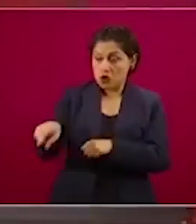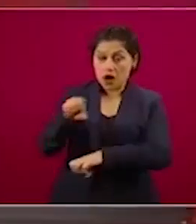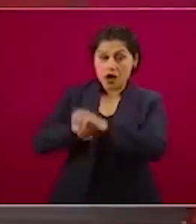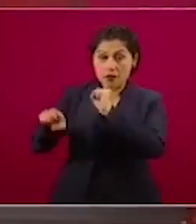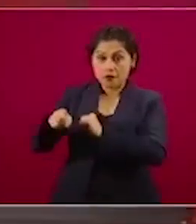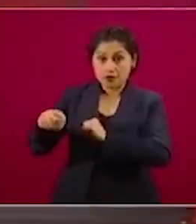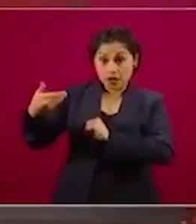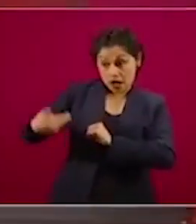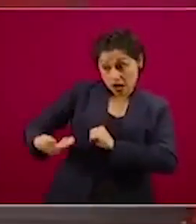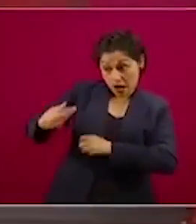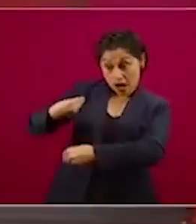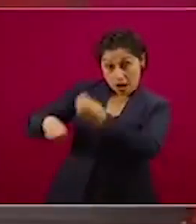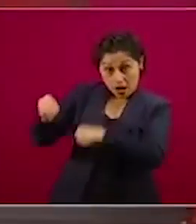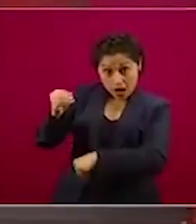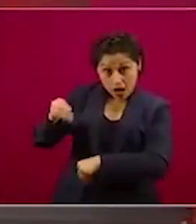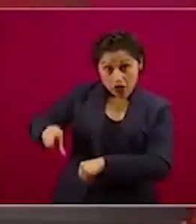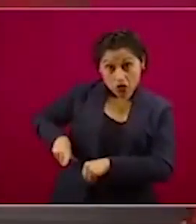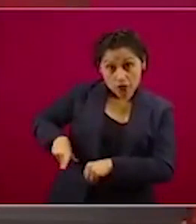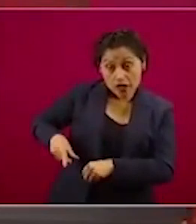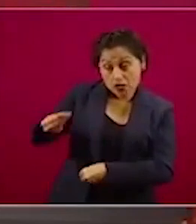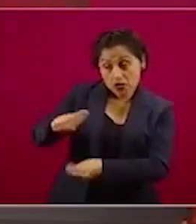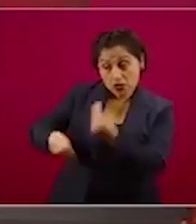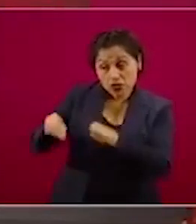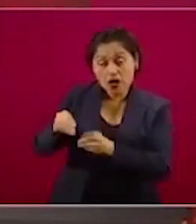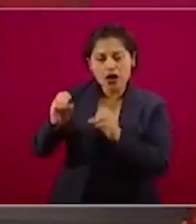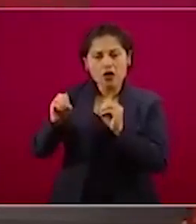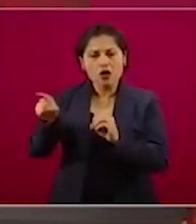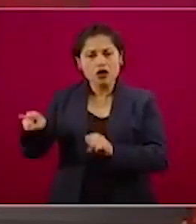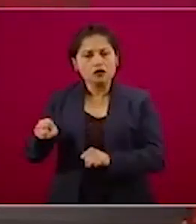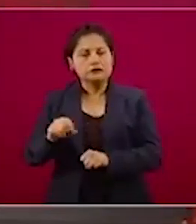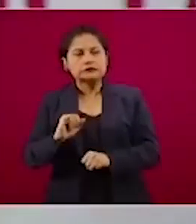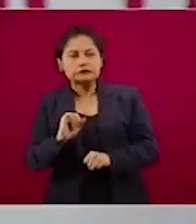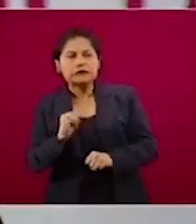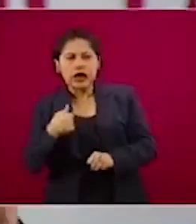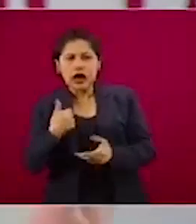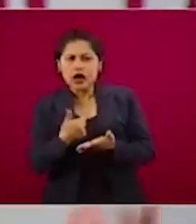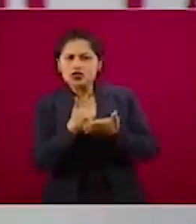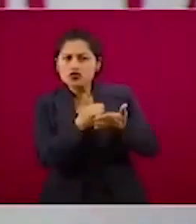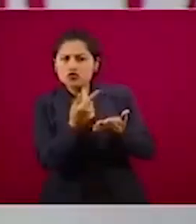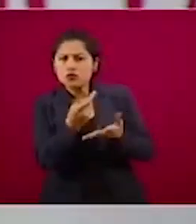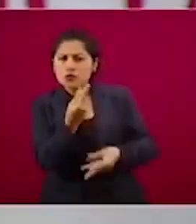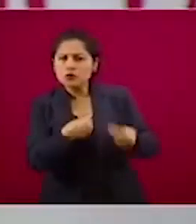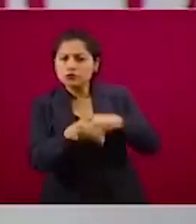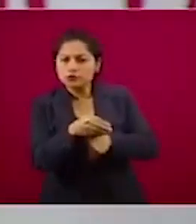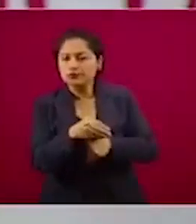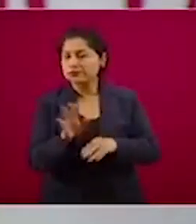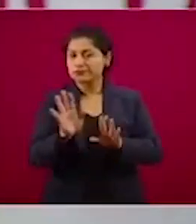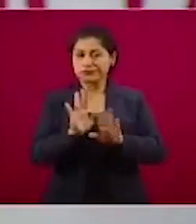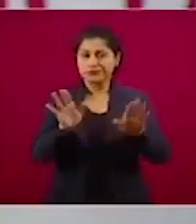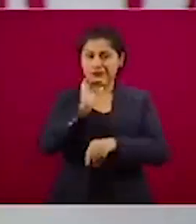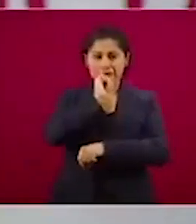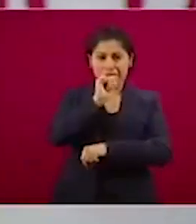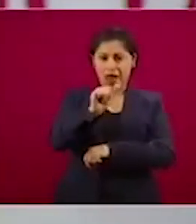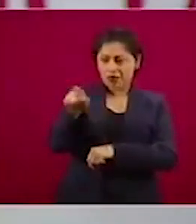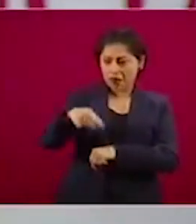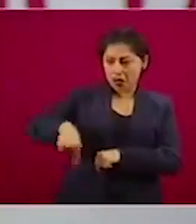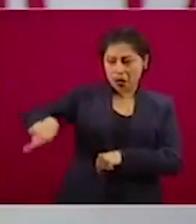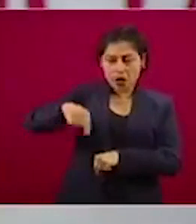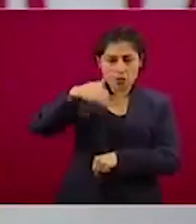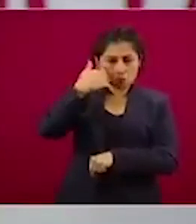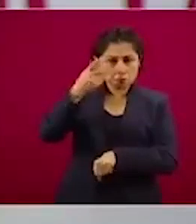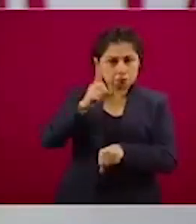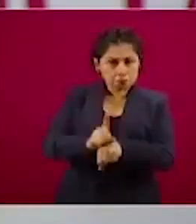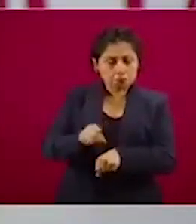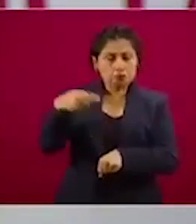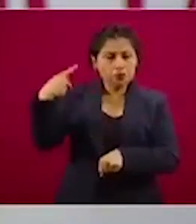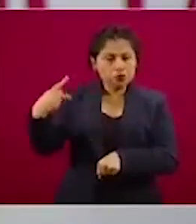otros. En Palacio Nacional y al presentar la iniciativa, Marcelo Ebrard señaló que hasta el momento ha logrado reunir 900 millones de